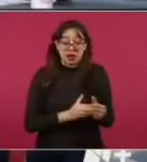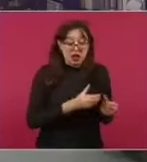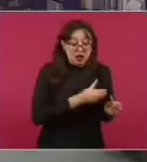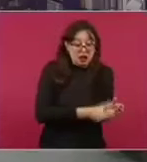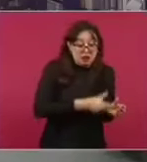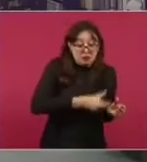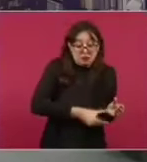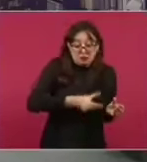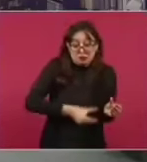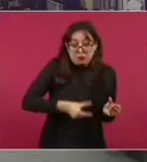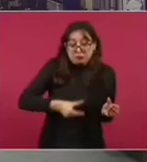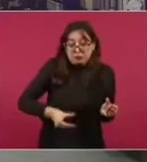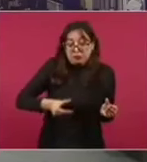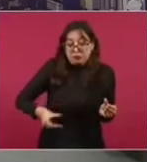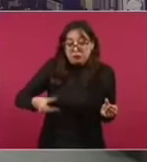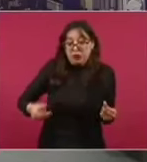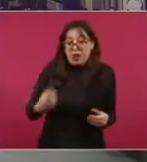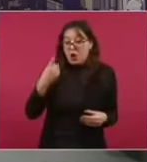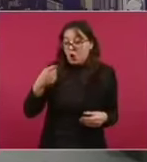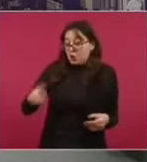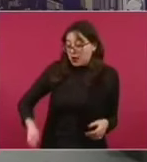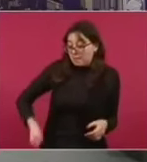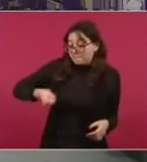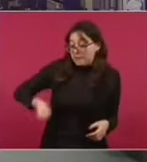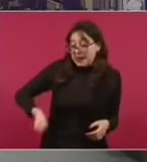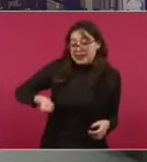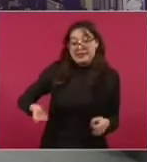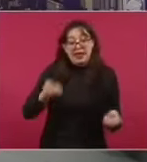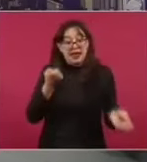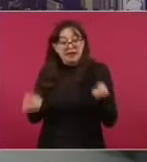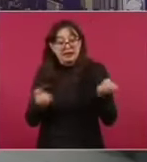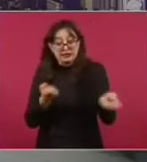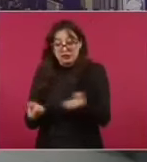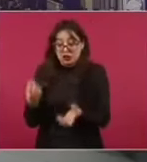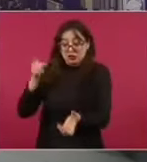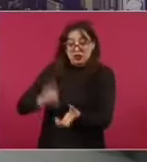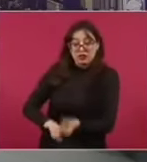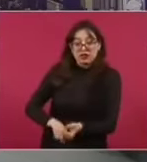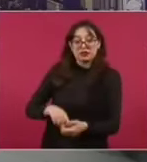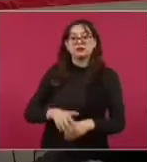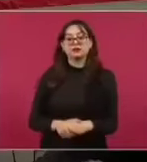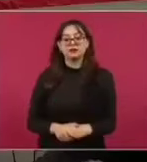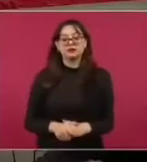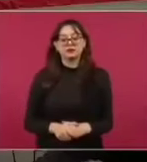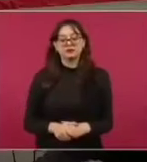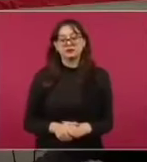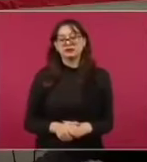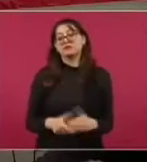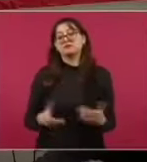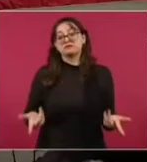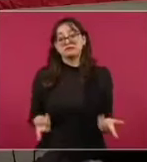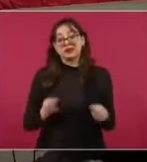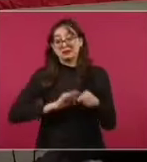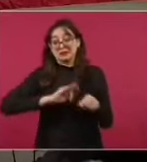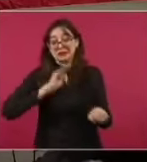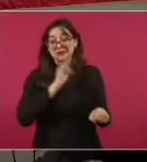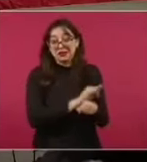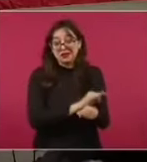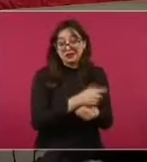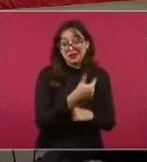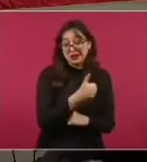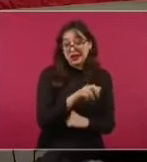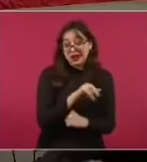en una maleta de... Bueno, no es el único. En redes sociales